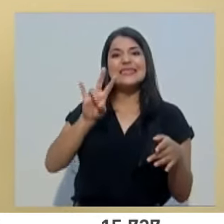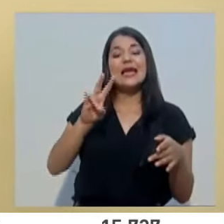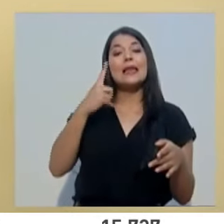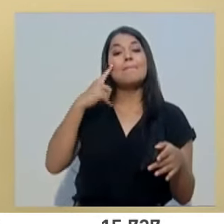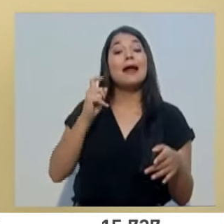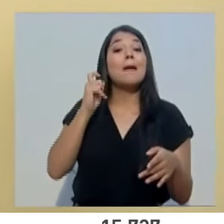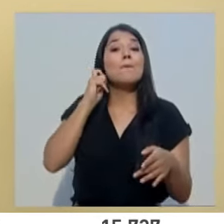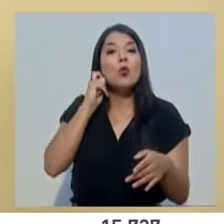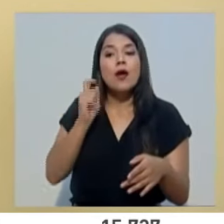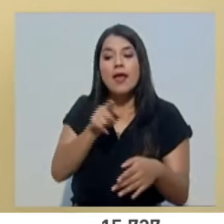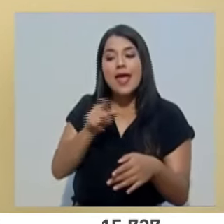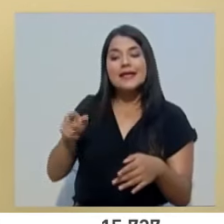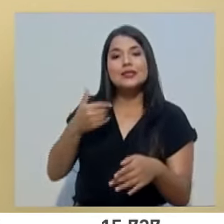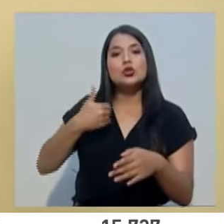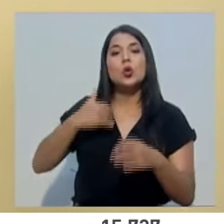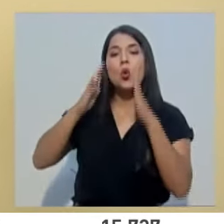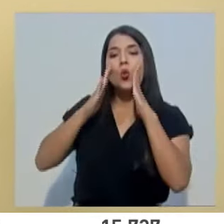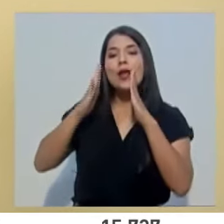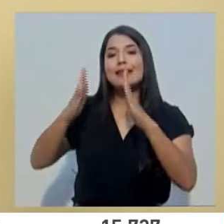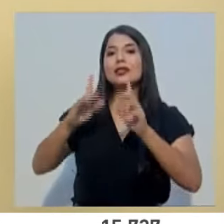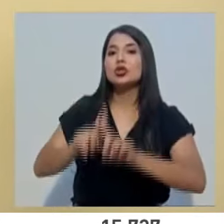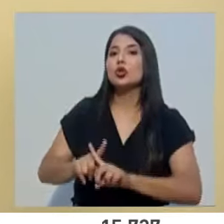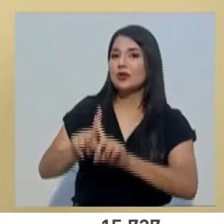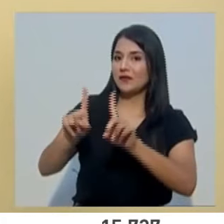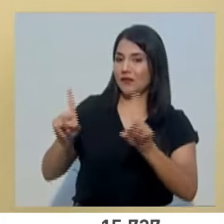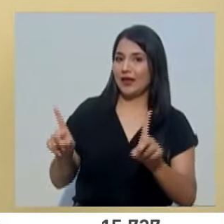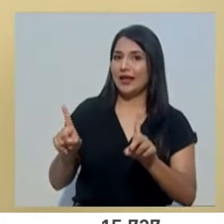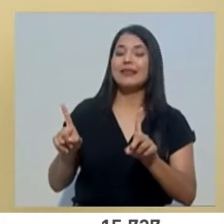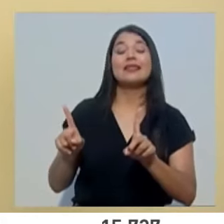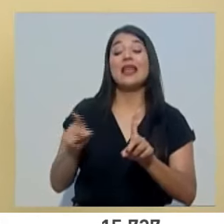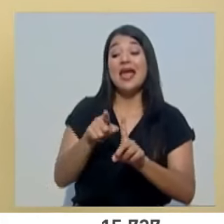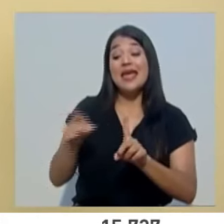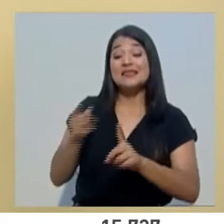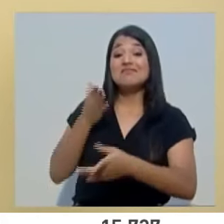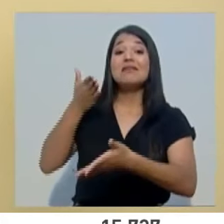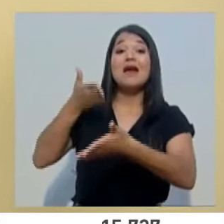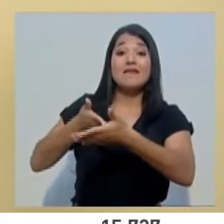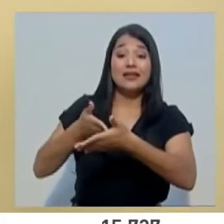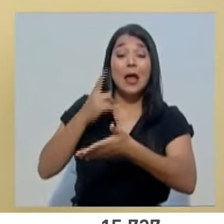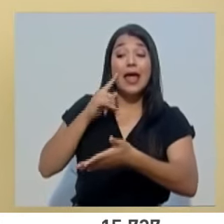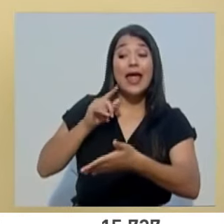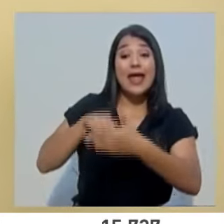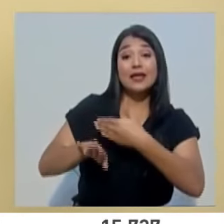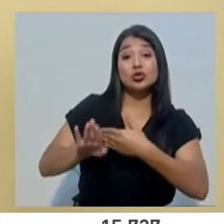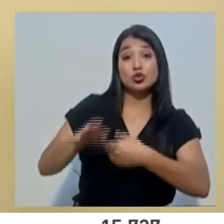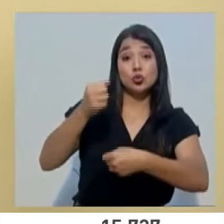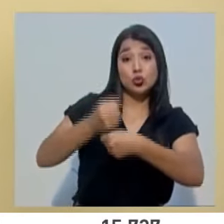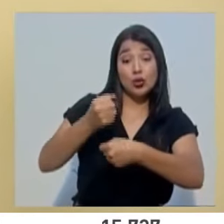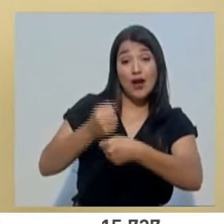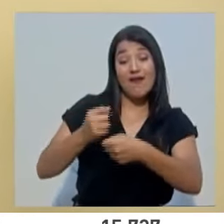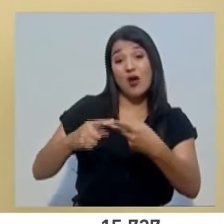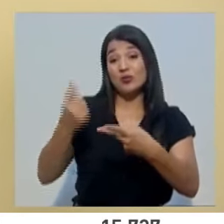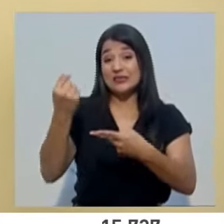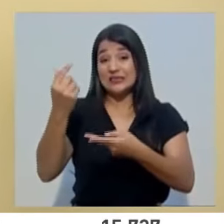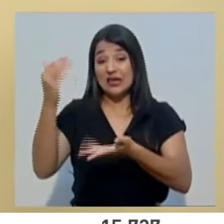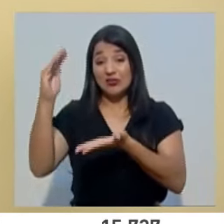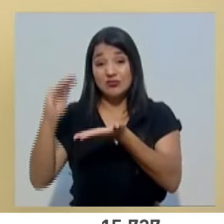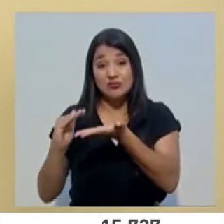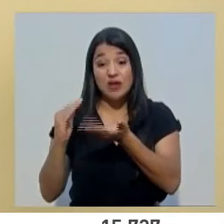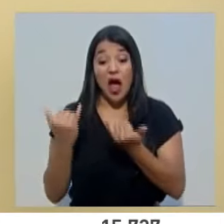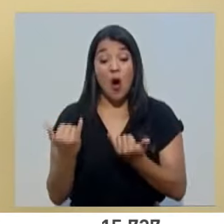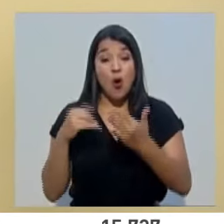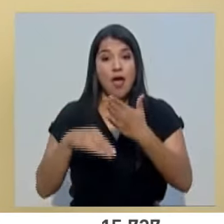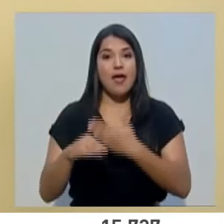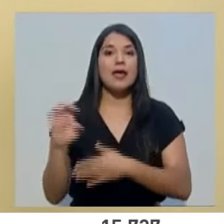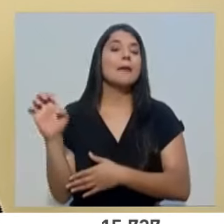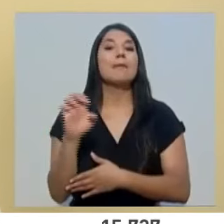afectación diferenciada y ampliada en la afectación laboral y de sus ingresos en esta emergencia. Esto lo hemos